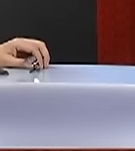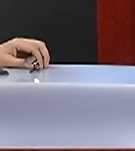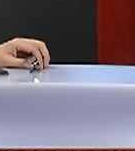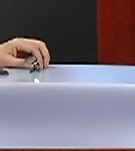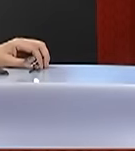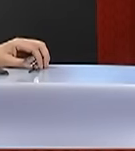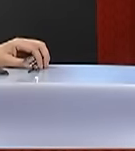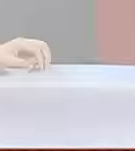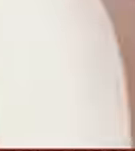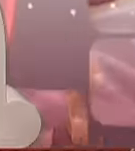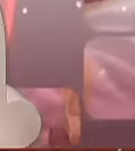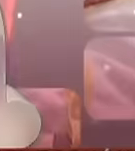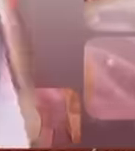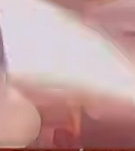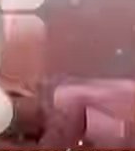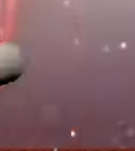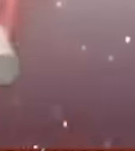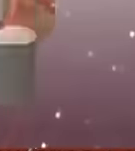para bebés